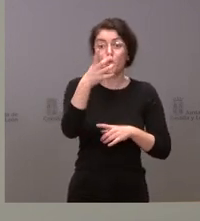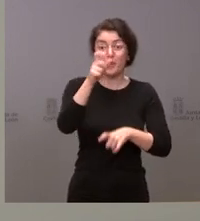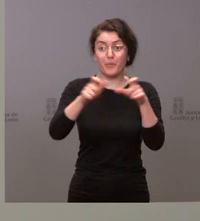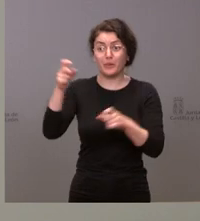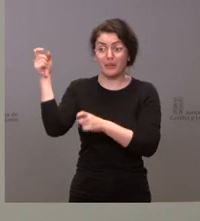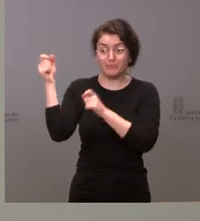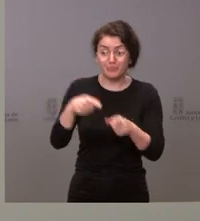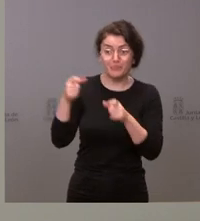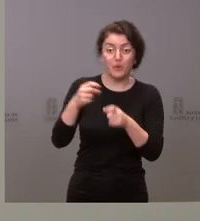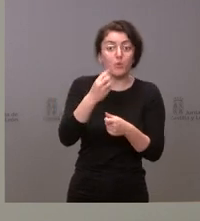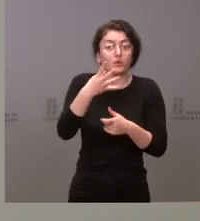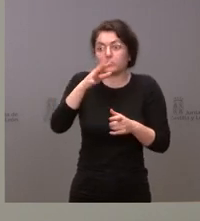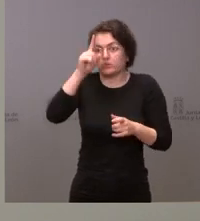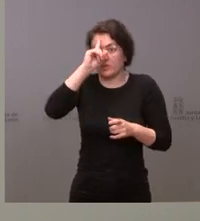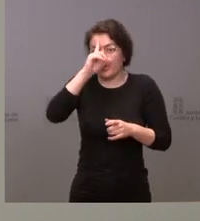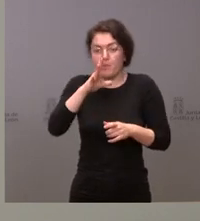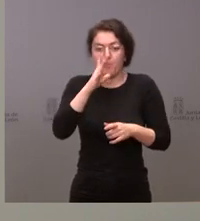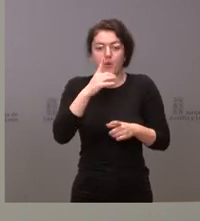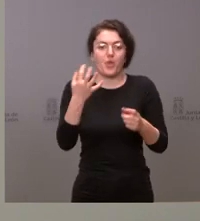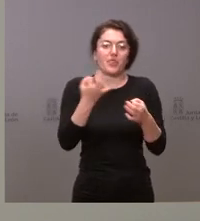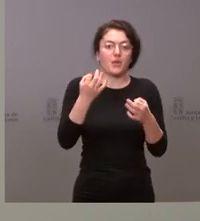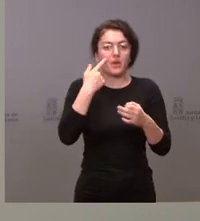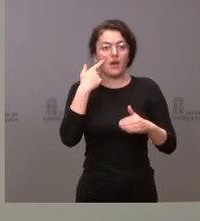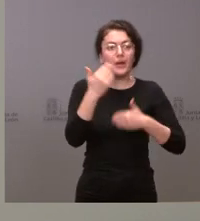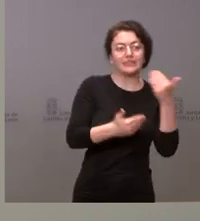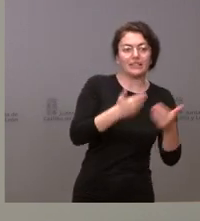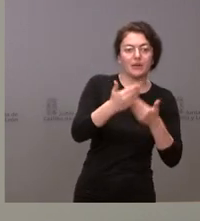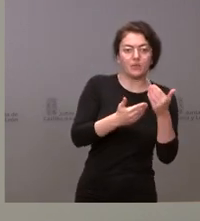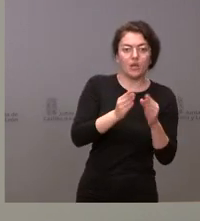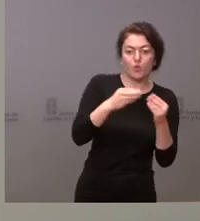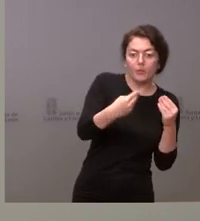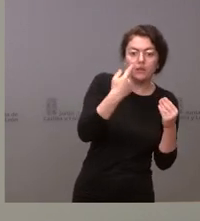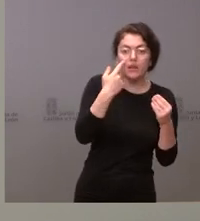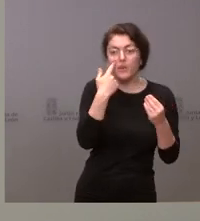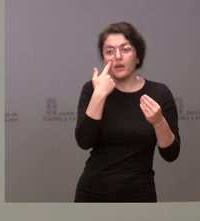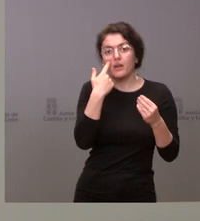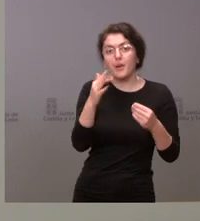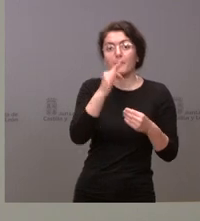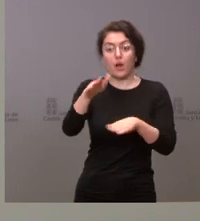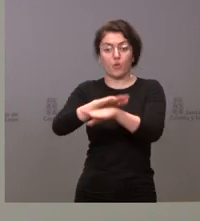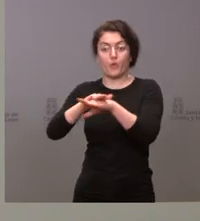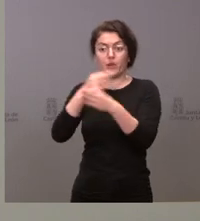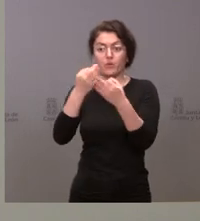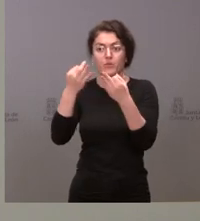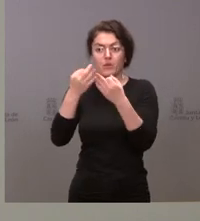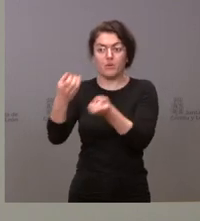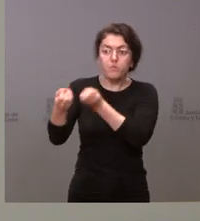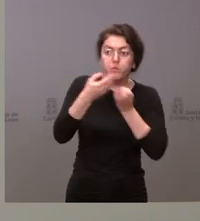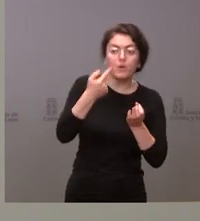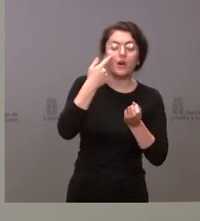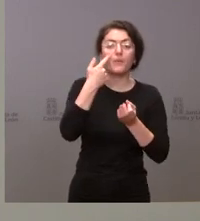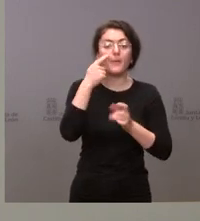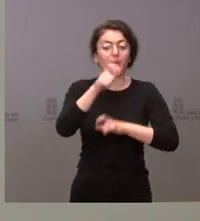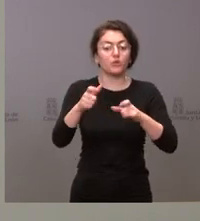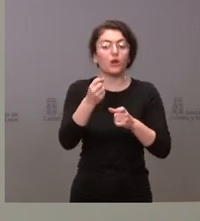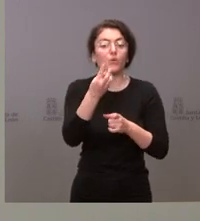tramitar toda esta documentación se nos tendrá que informar por parte del Gobierno cuántas son las personas que adquieren esta condición de refugiado. Como les digo, son